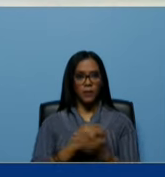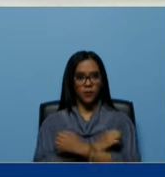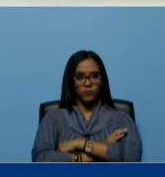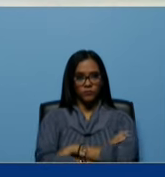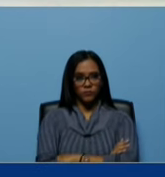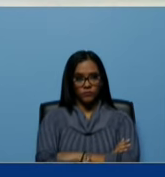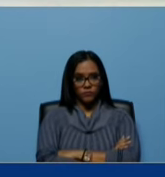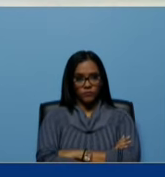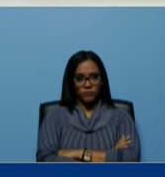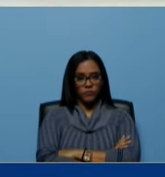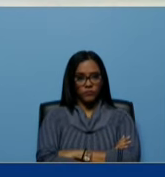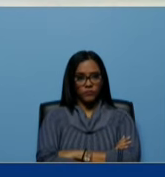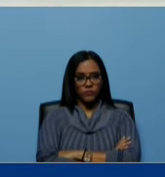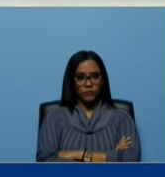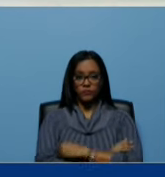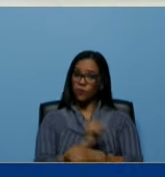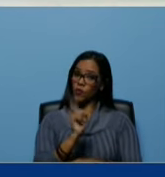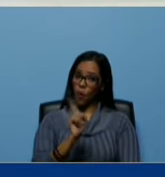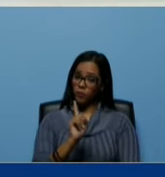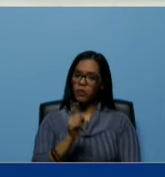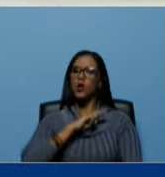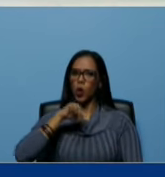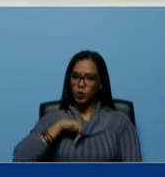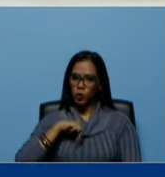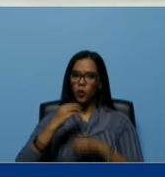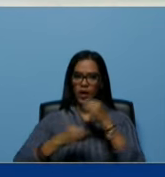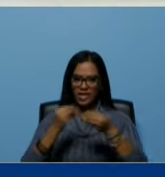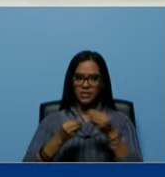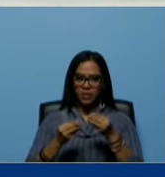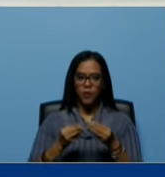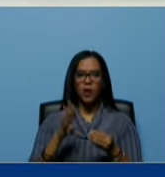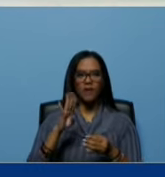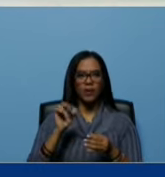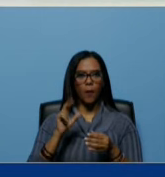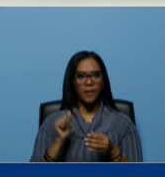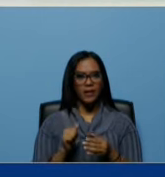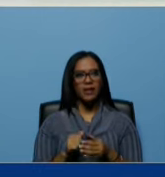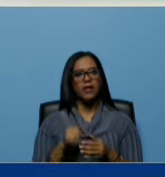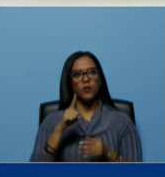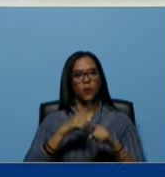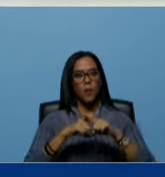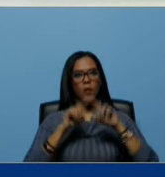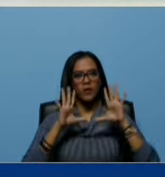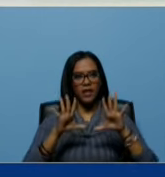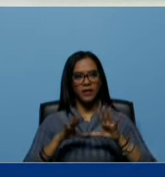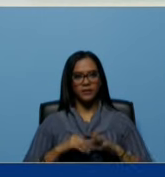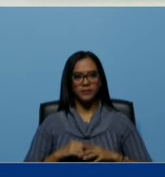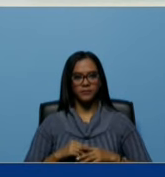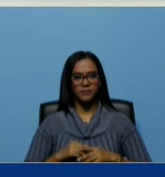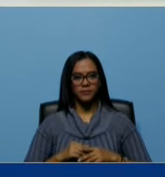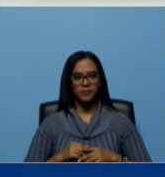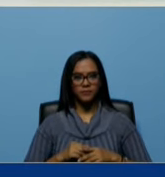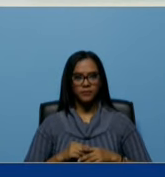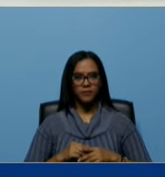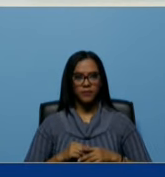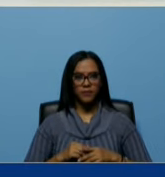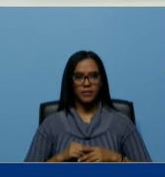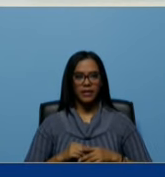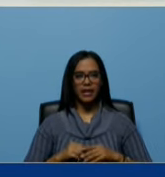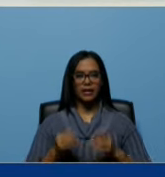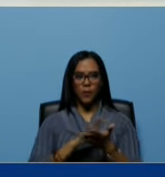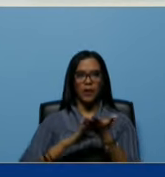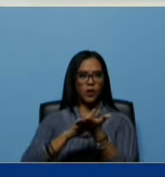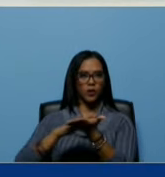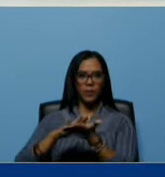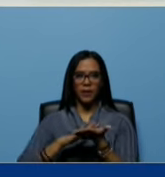creamos las bricomiles el 1x10 y con el 1x10 fuimos directamente quirúrgico recupera aquí recupera